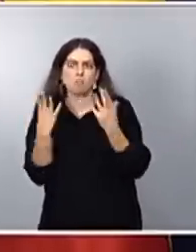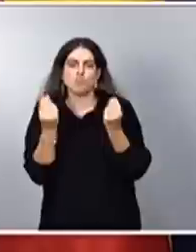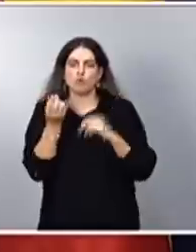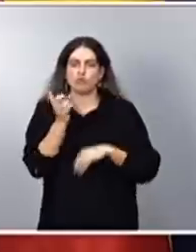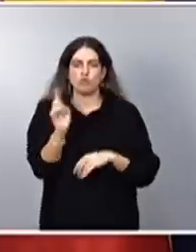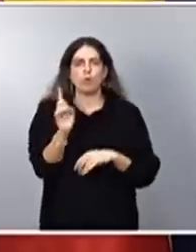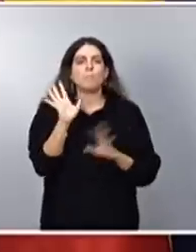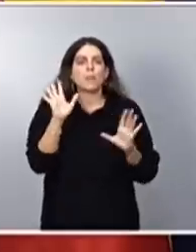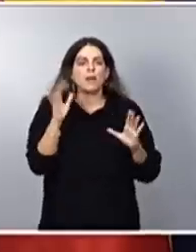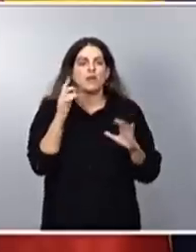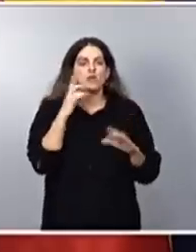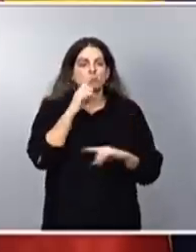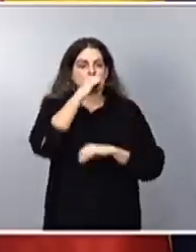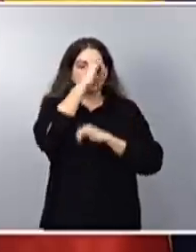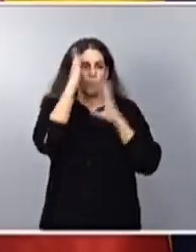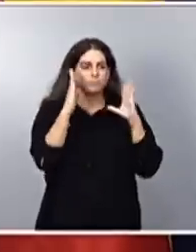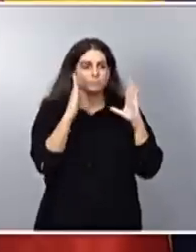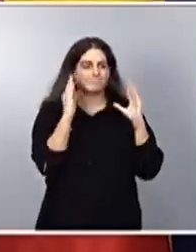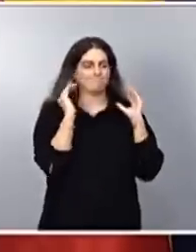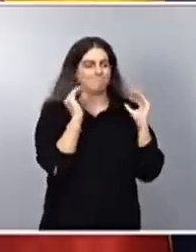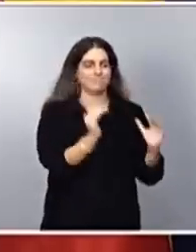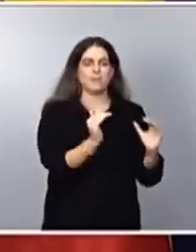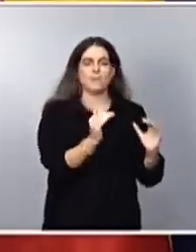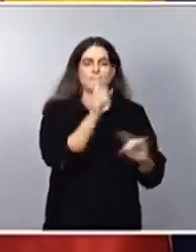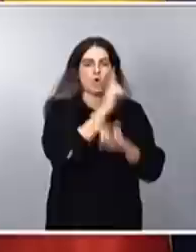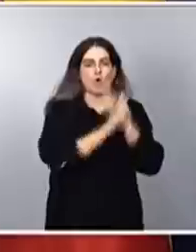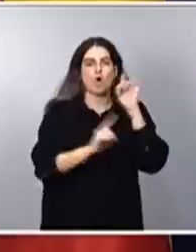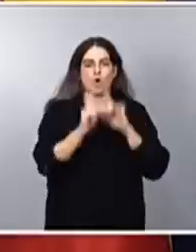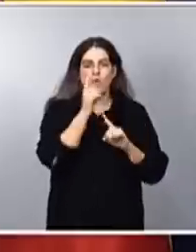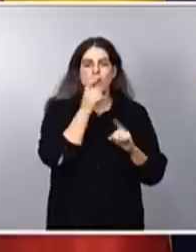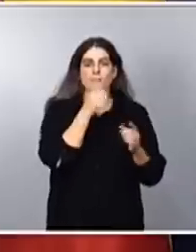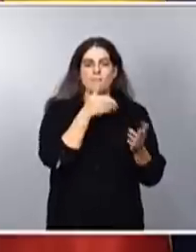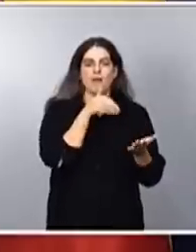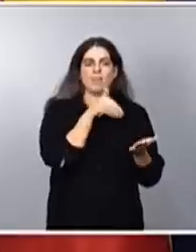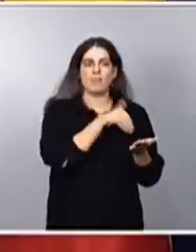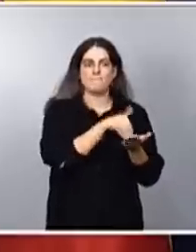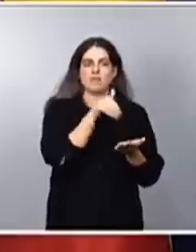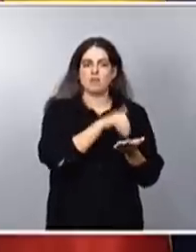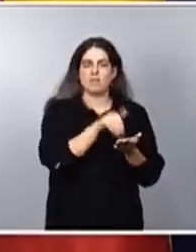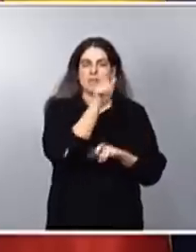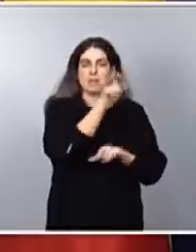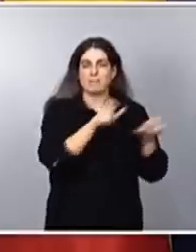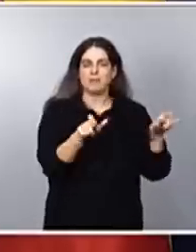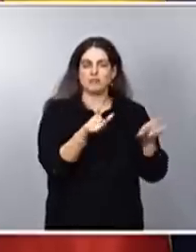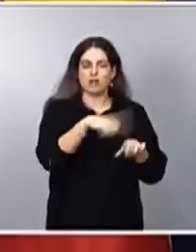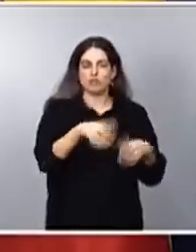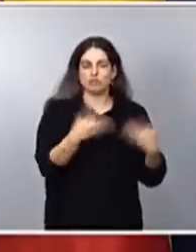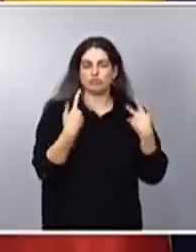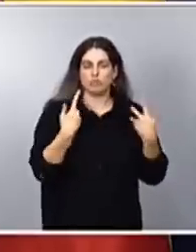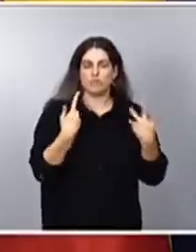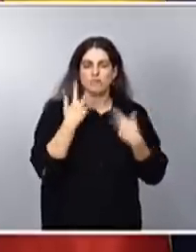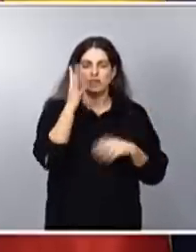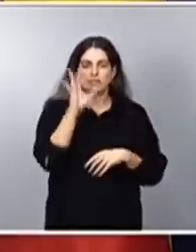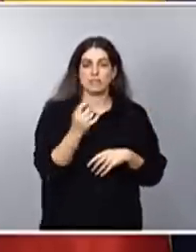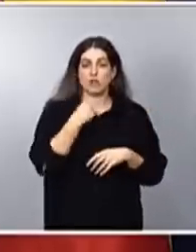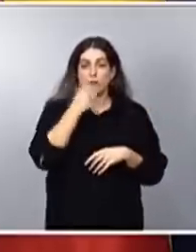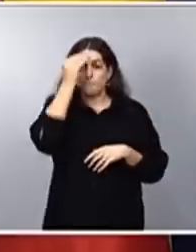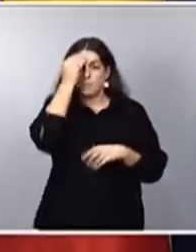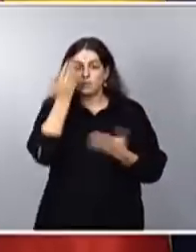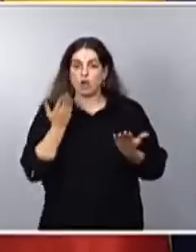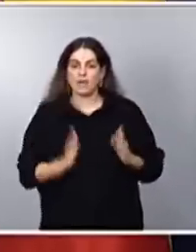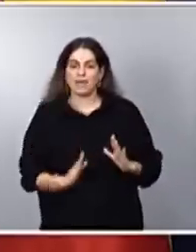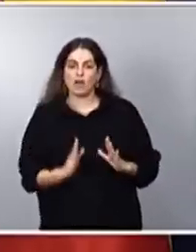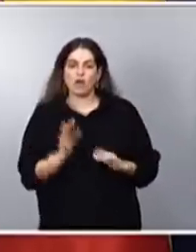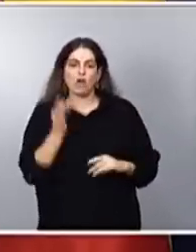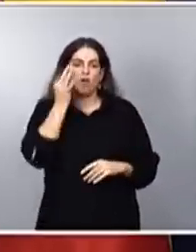centrales de la vida cotidiana de millones de personas en nuestro país. Creo que cualquiera que tenga hijos o hijas, cualquiera que haya